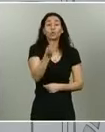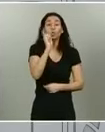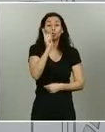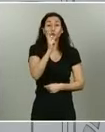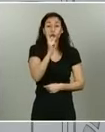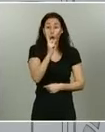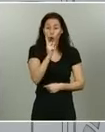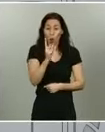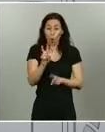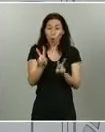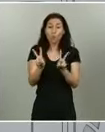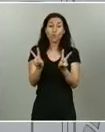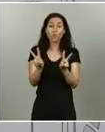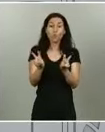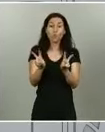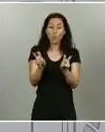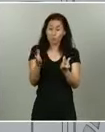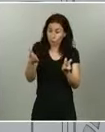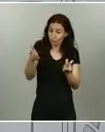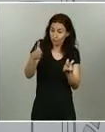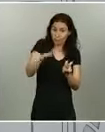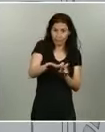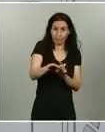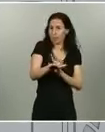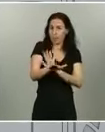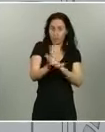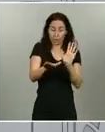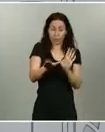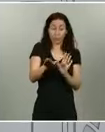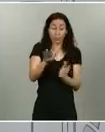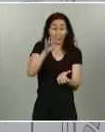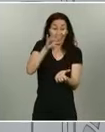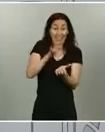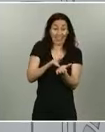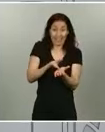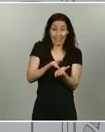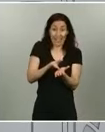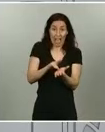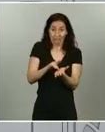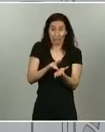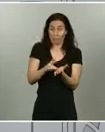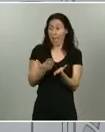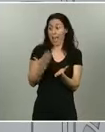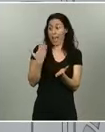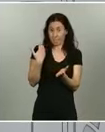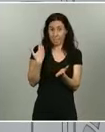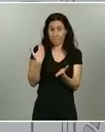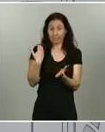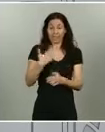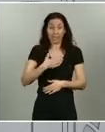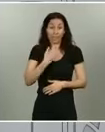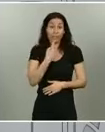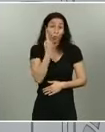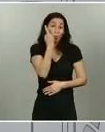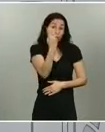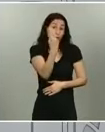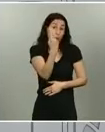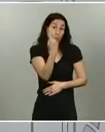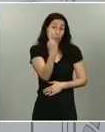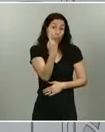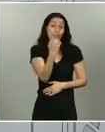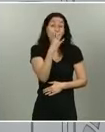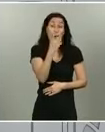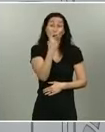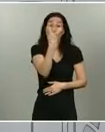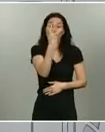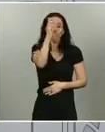fallecidos el día anterior, que en este caso solamente uno ha sido notificado con fecha de función de ayer. Podría haber